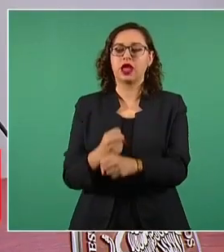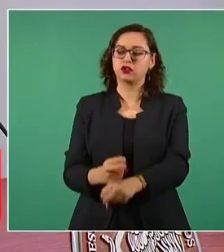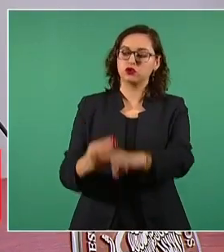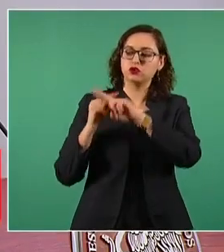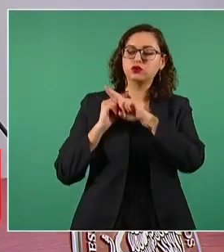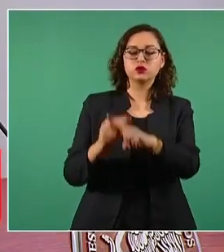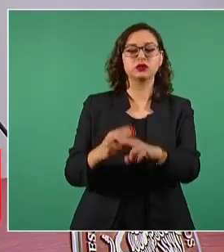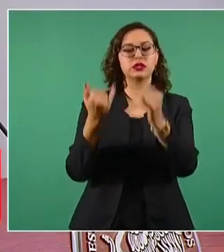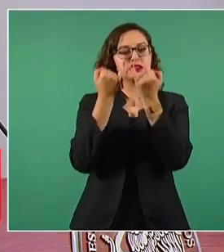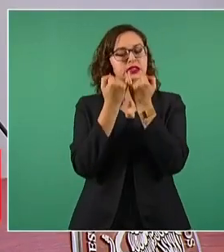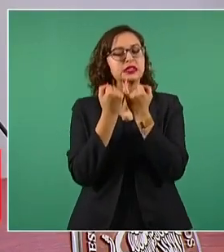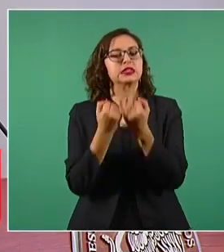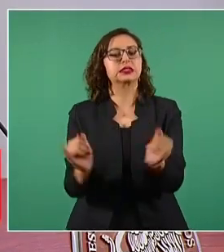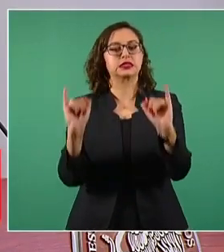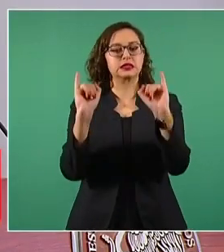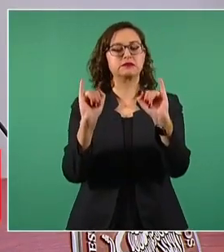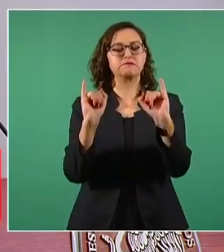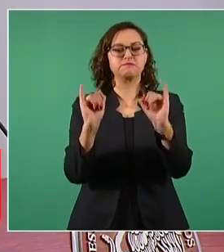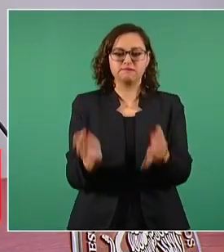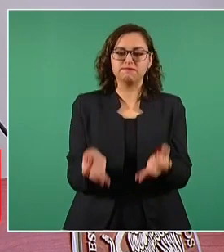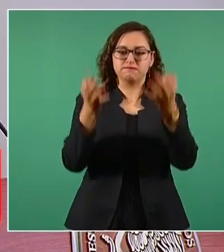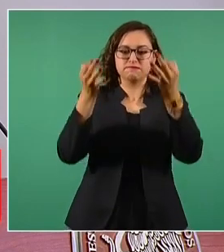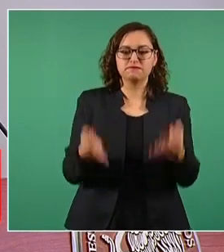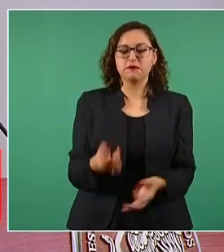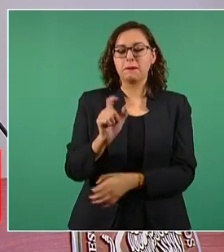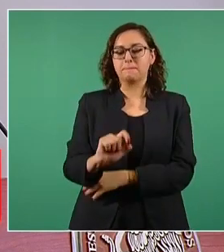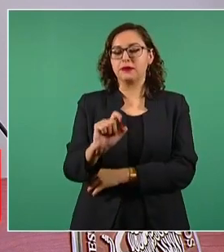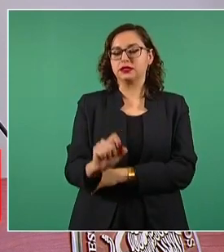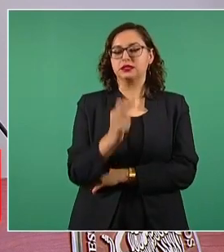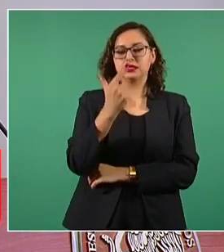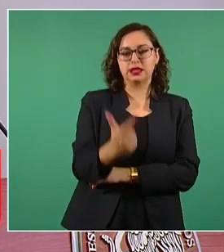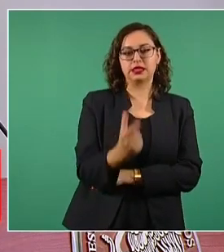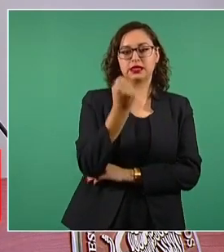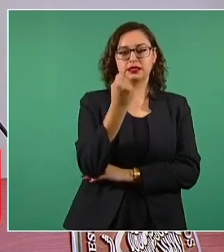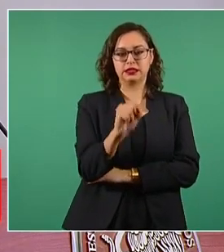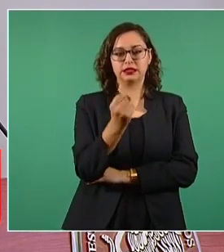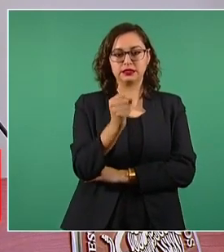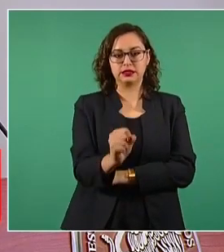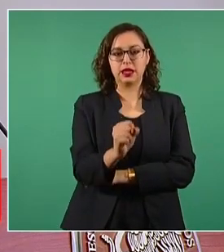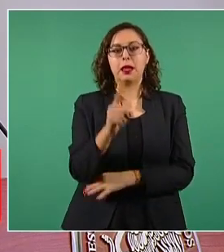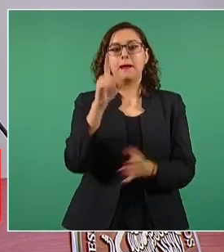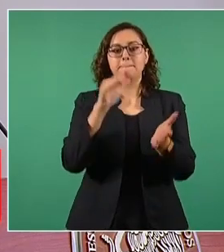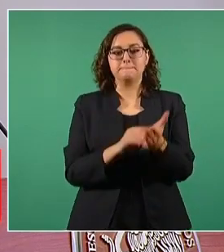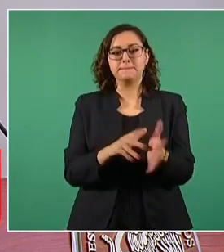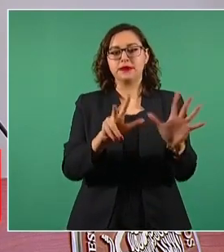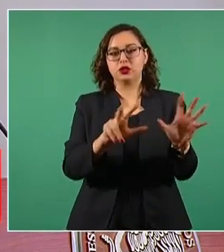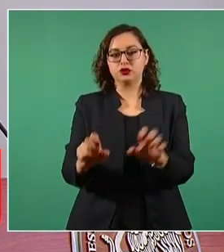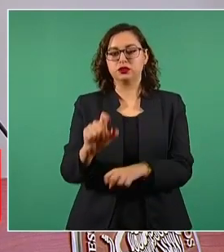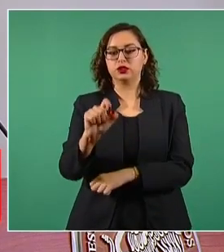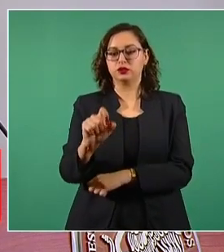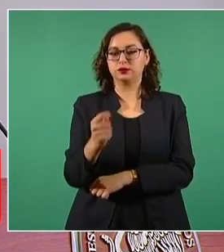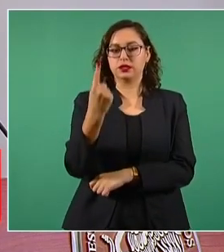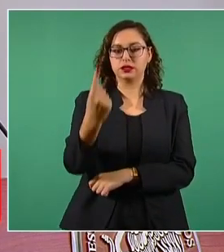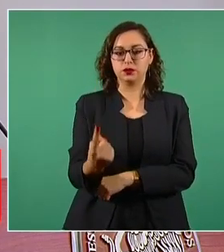alcanzada formalmente el 27 de septiembre de 1821.